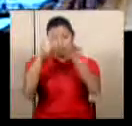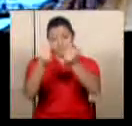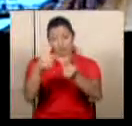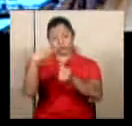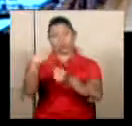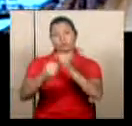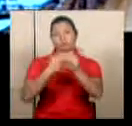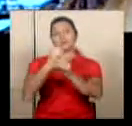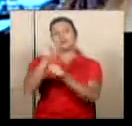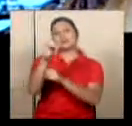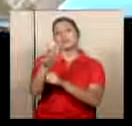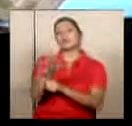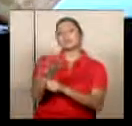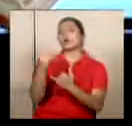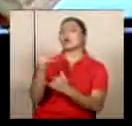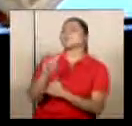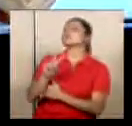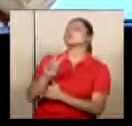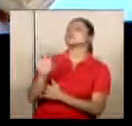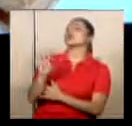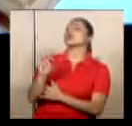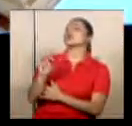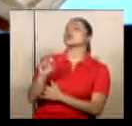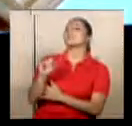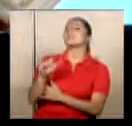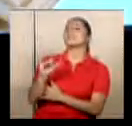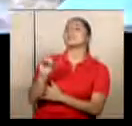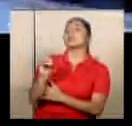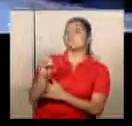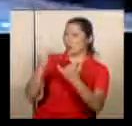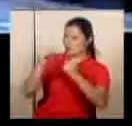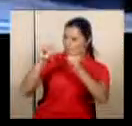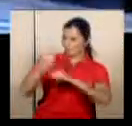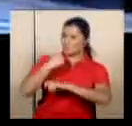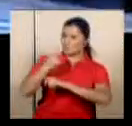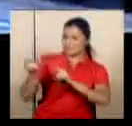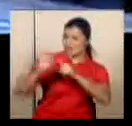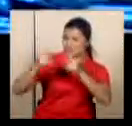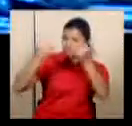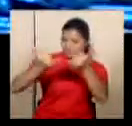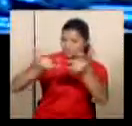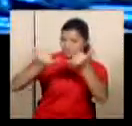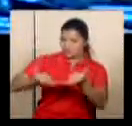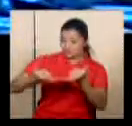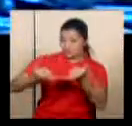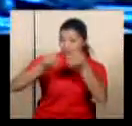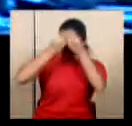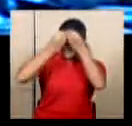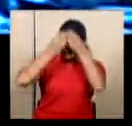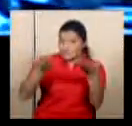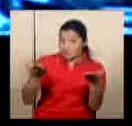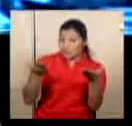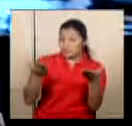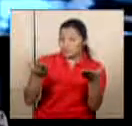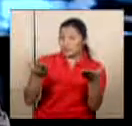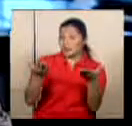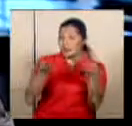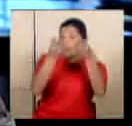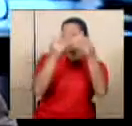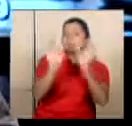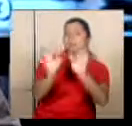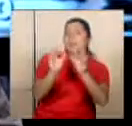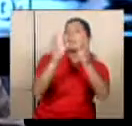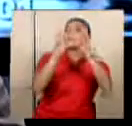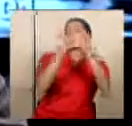Asamblea Legislativa Don Víctor Emilio, por lo tanto podemos decir que hasta el momento el informe o más bien el presupuesto